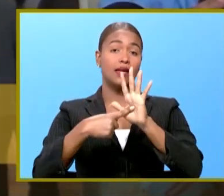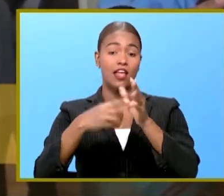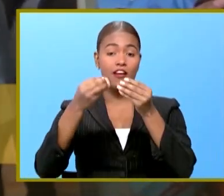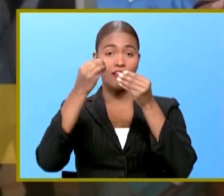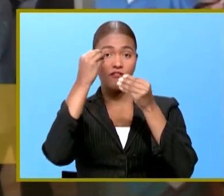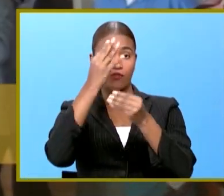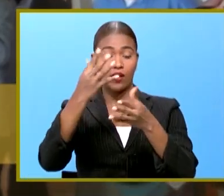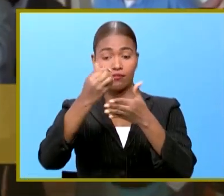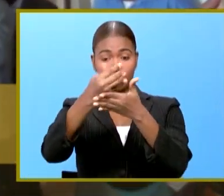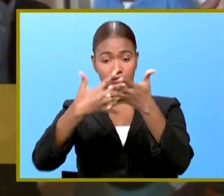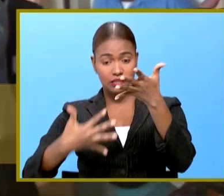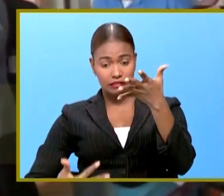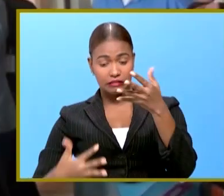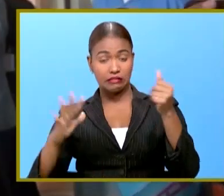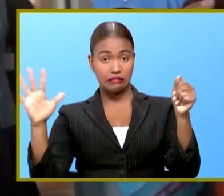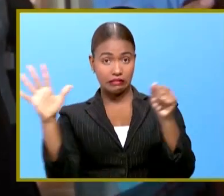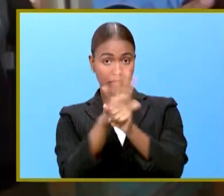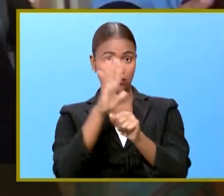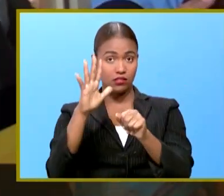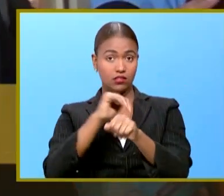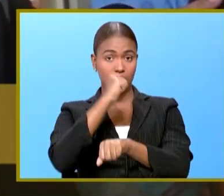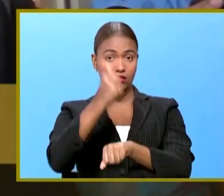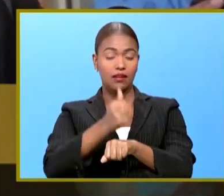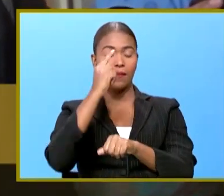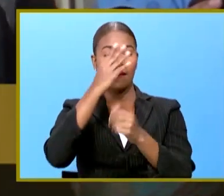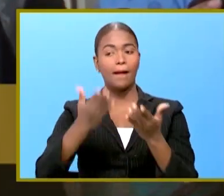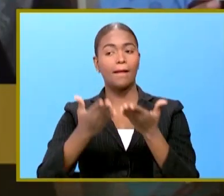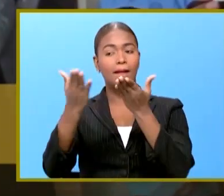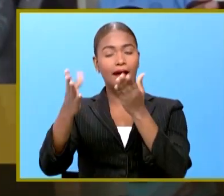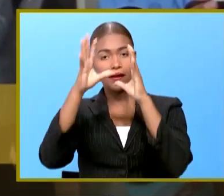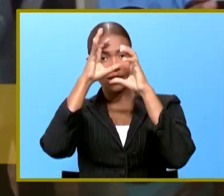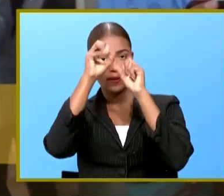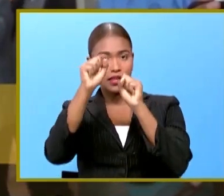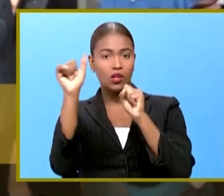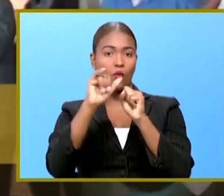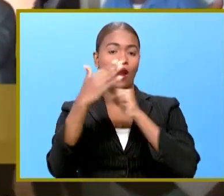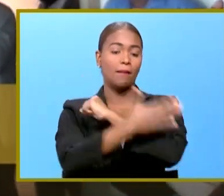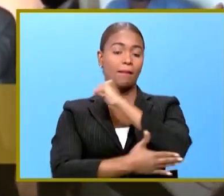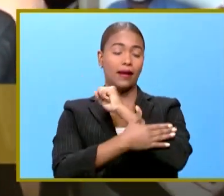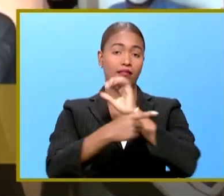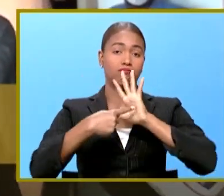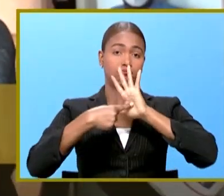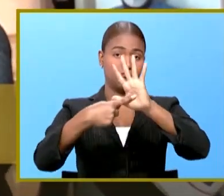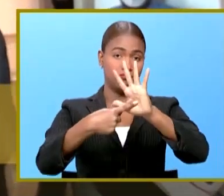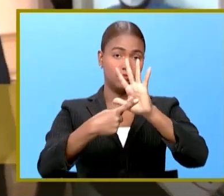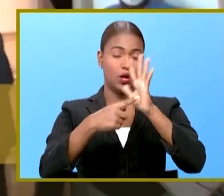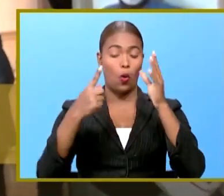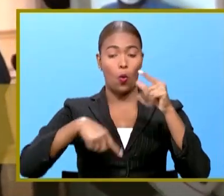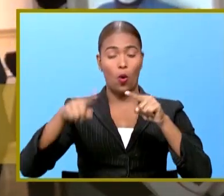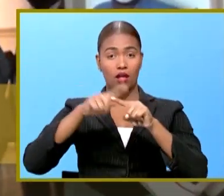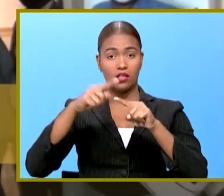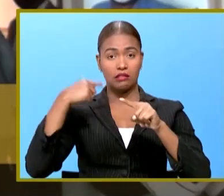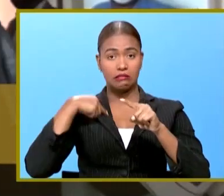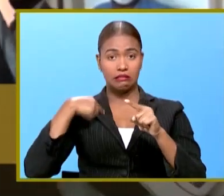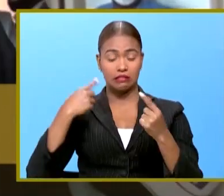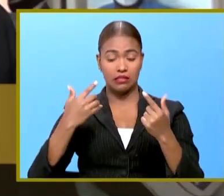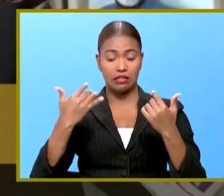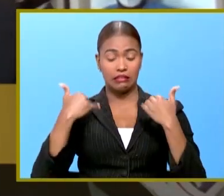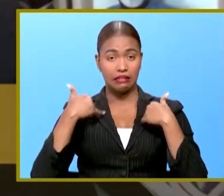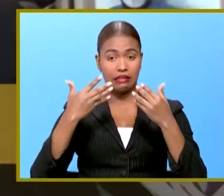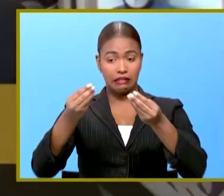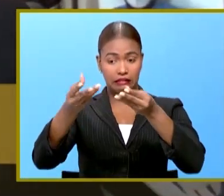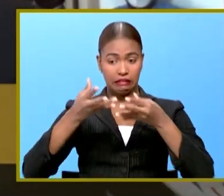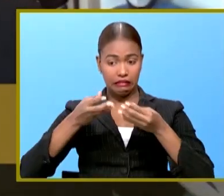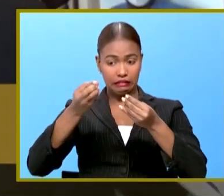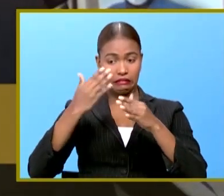informe formal al presidente y al país cuando yo culmino de tener toda